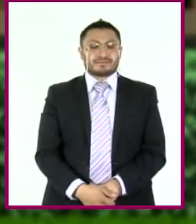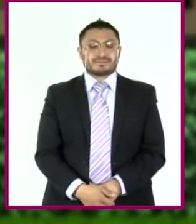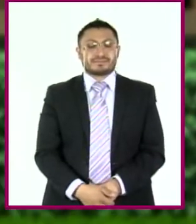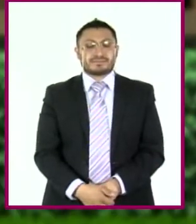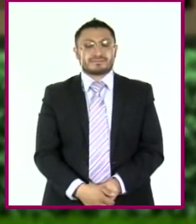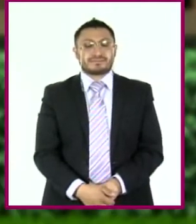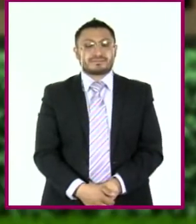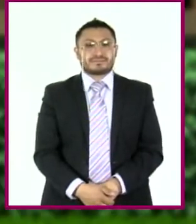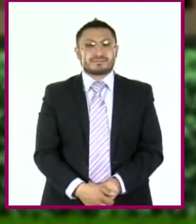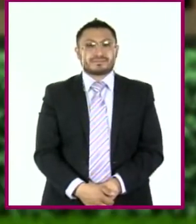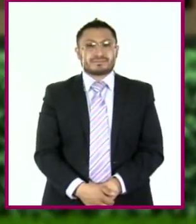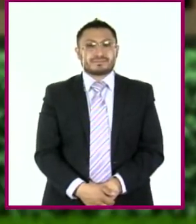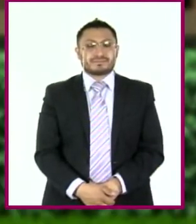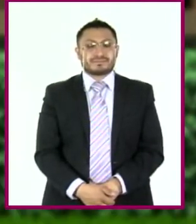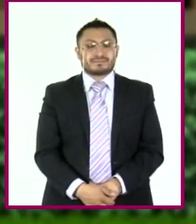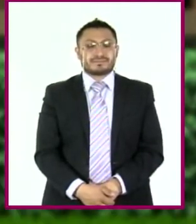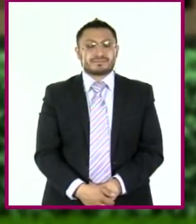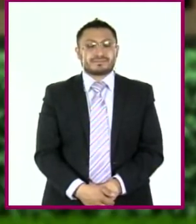¿Qué?